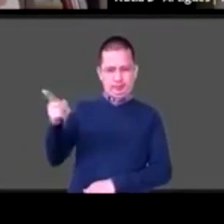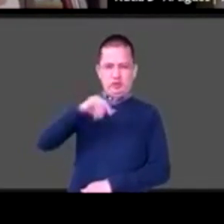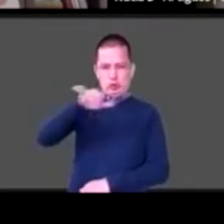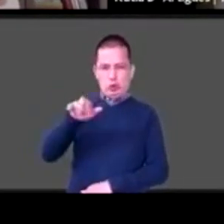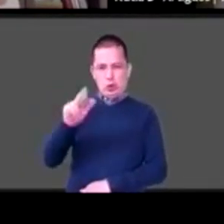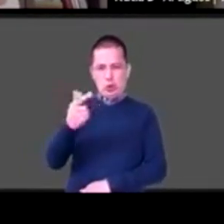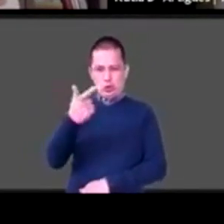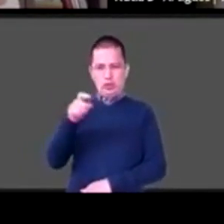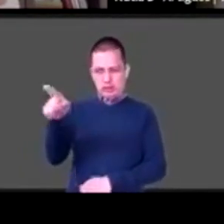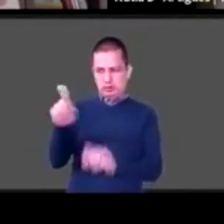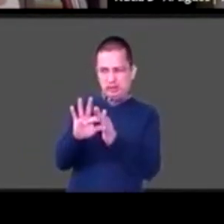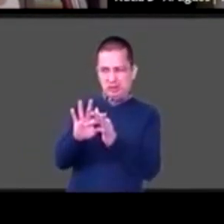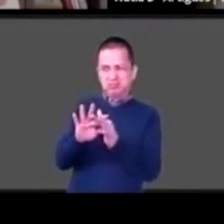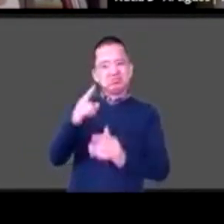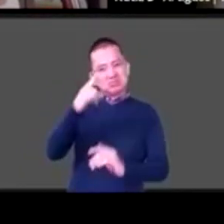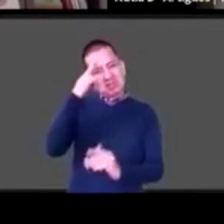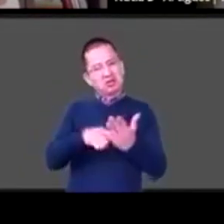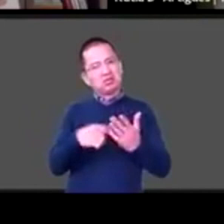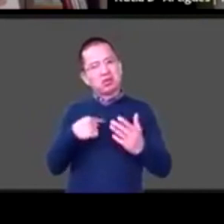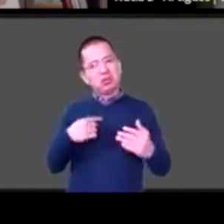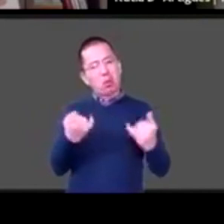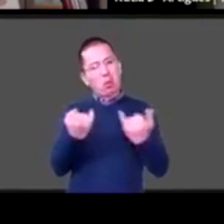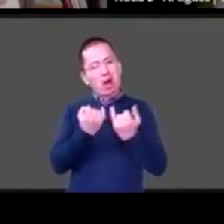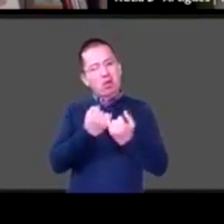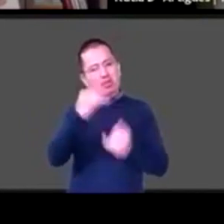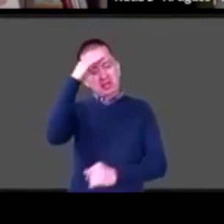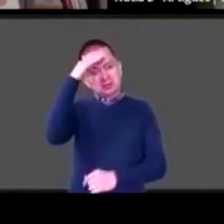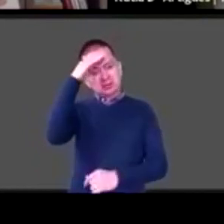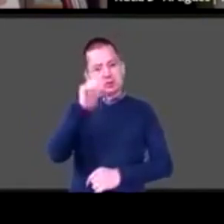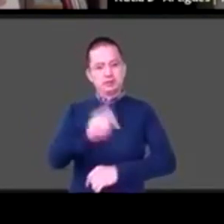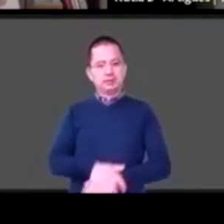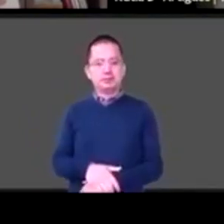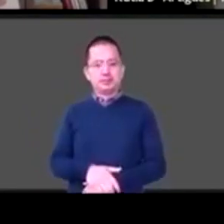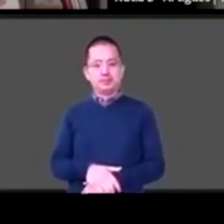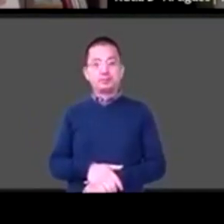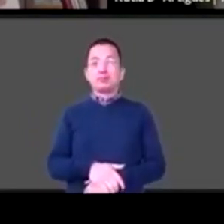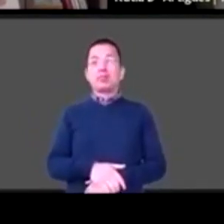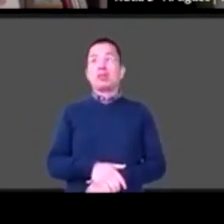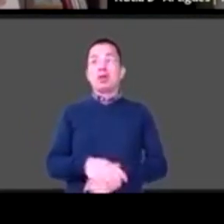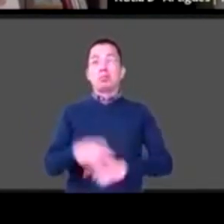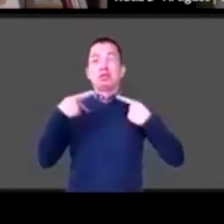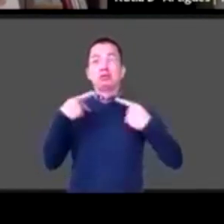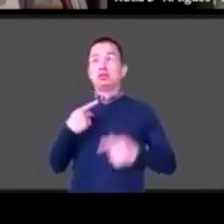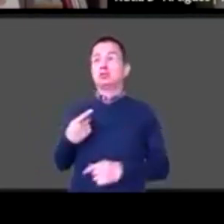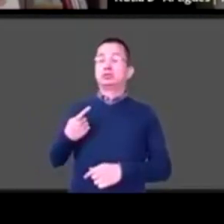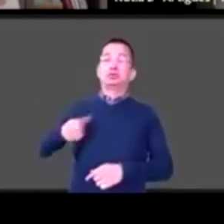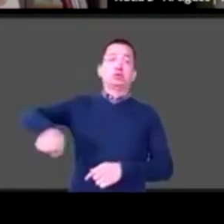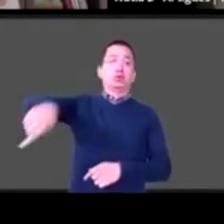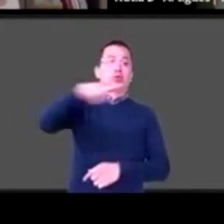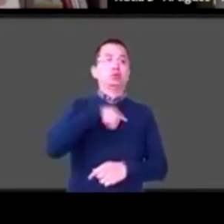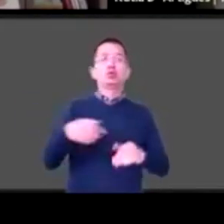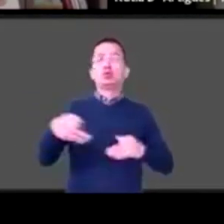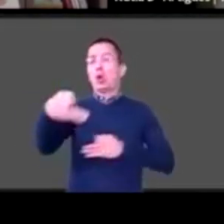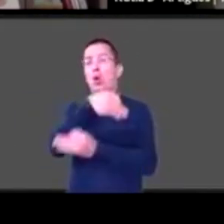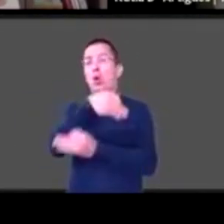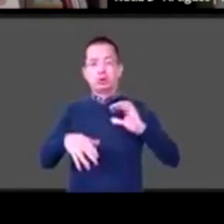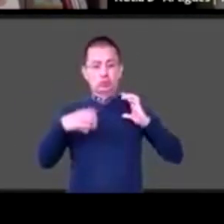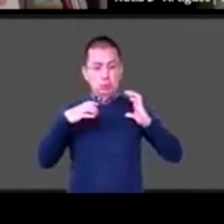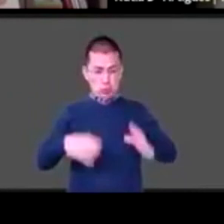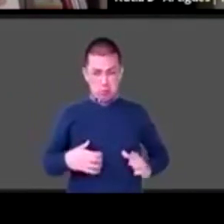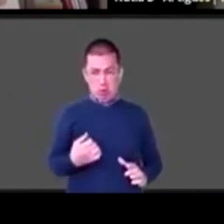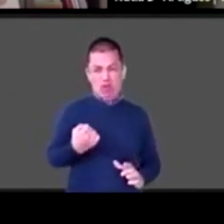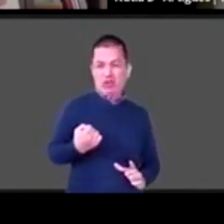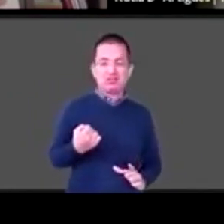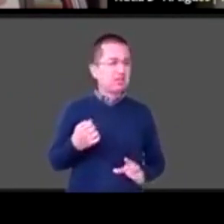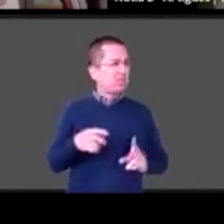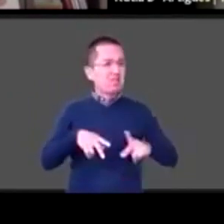de lo frágiles que son nuestros cuerpos que siempre se mira a la persona